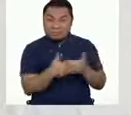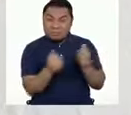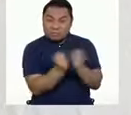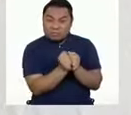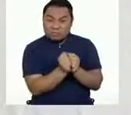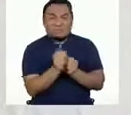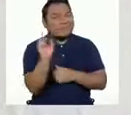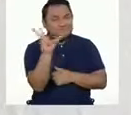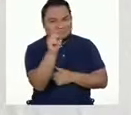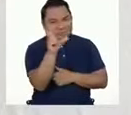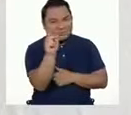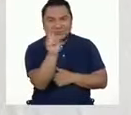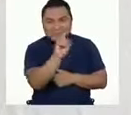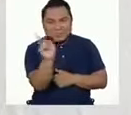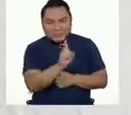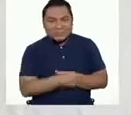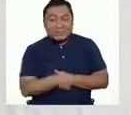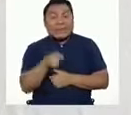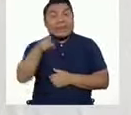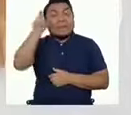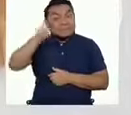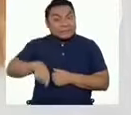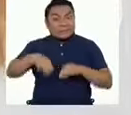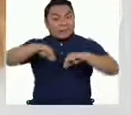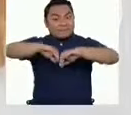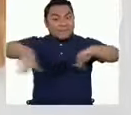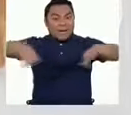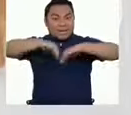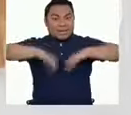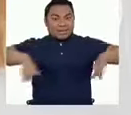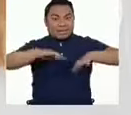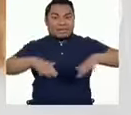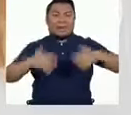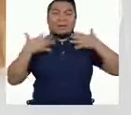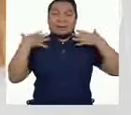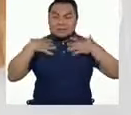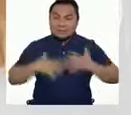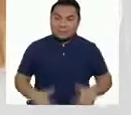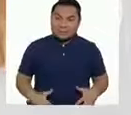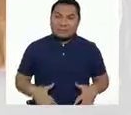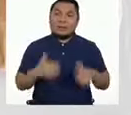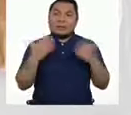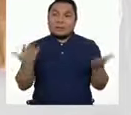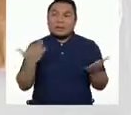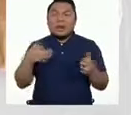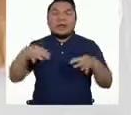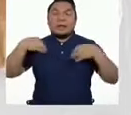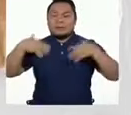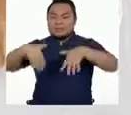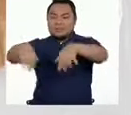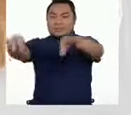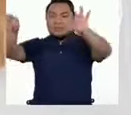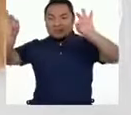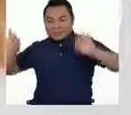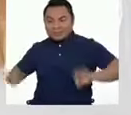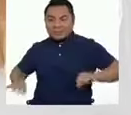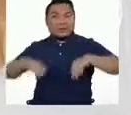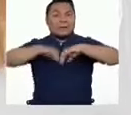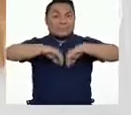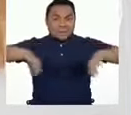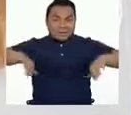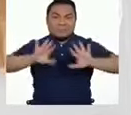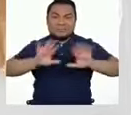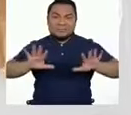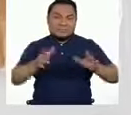No, exacto. Comencemos separando las prendas de vestir de los manteles. ¿Podemos